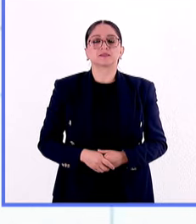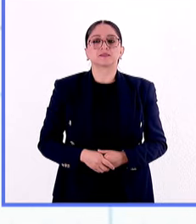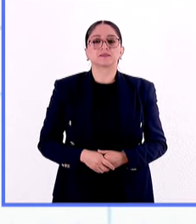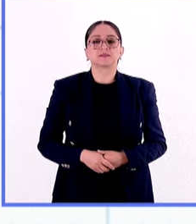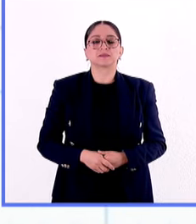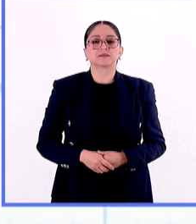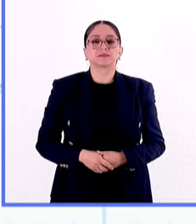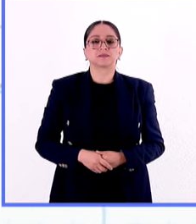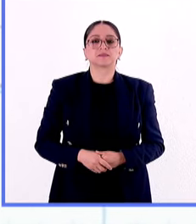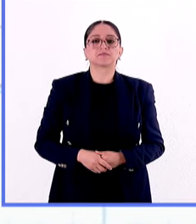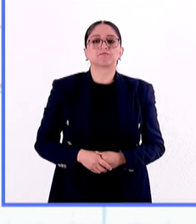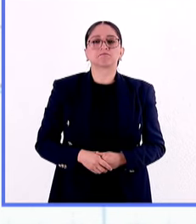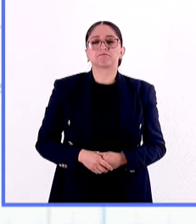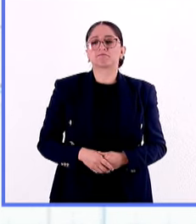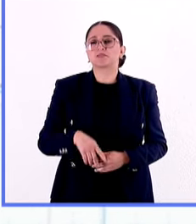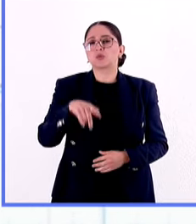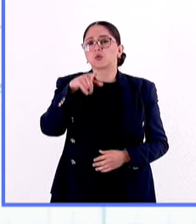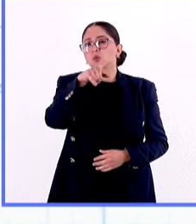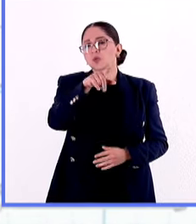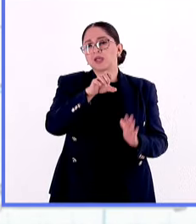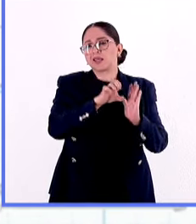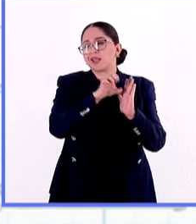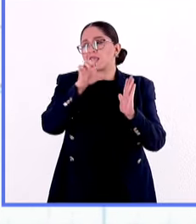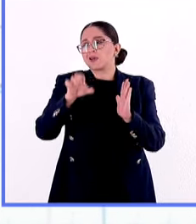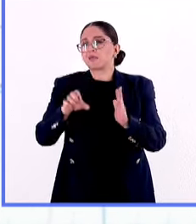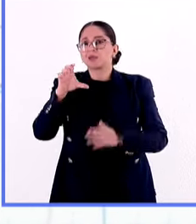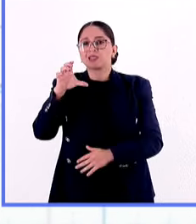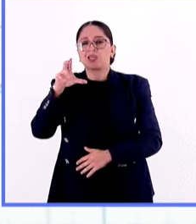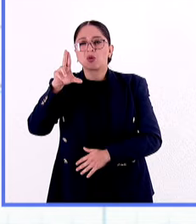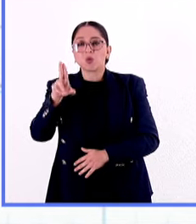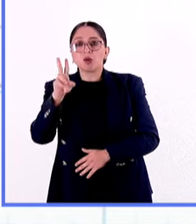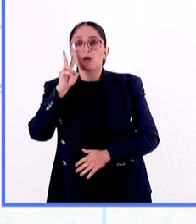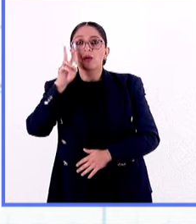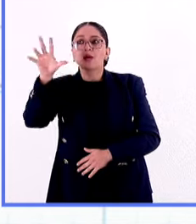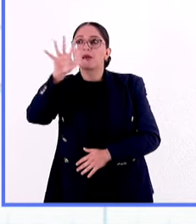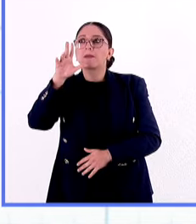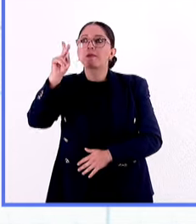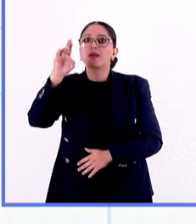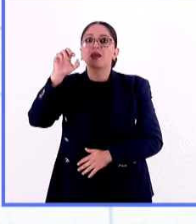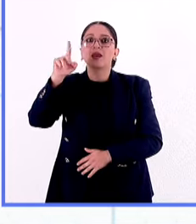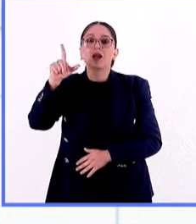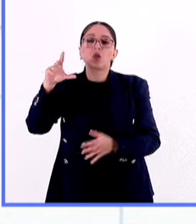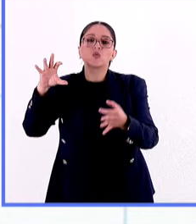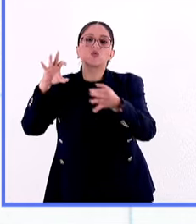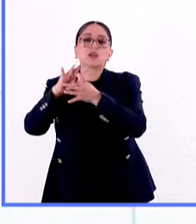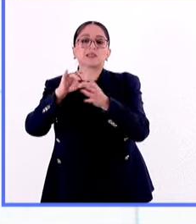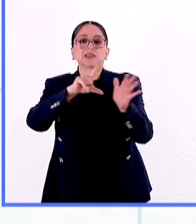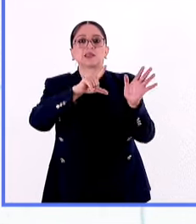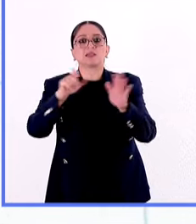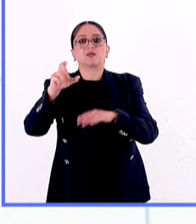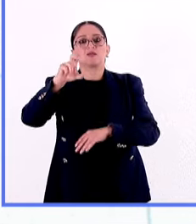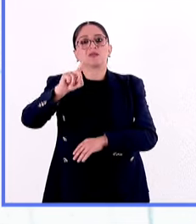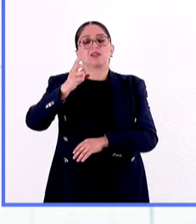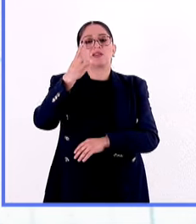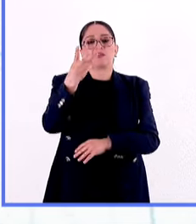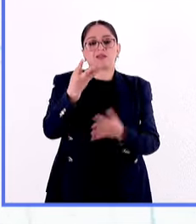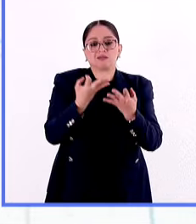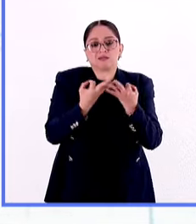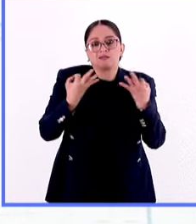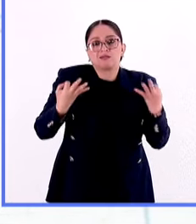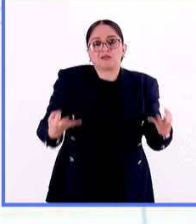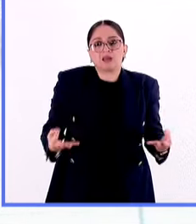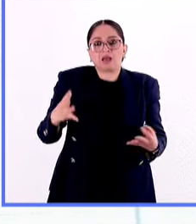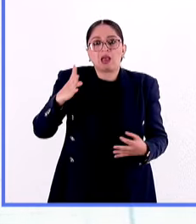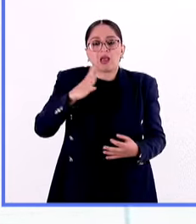Es impensable imaginar el paisaje de Ciudad Universitaria sin el Pedregal. Las 733 hectáreas del campus están